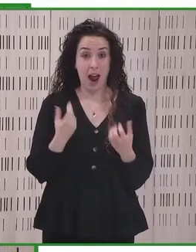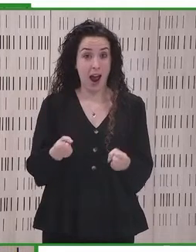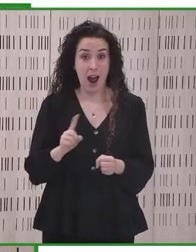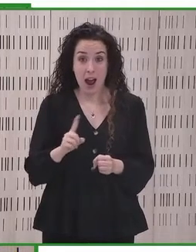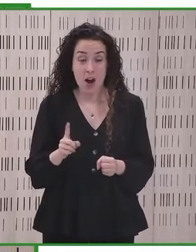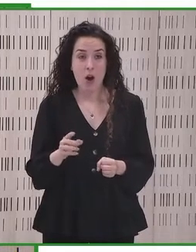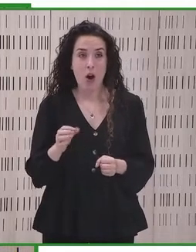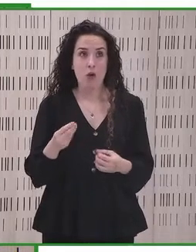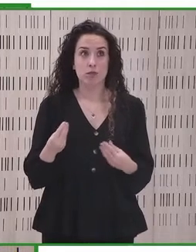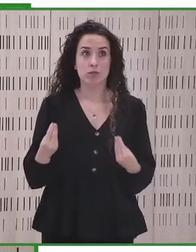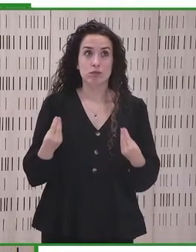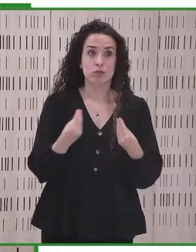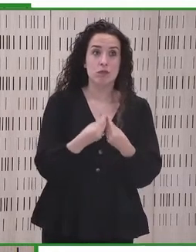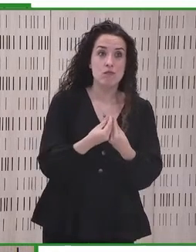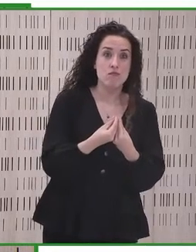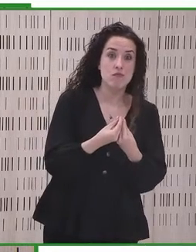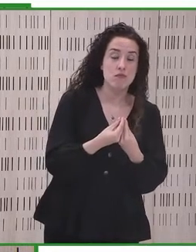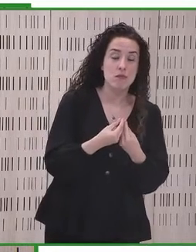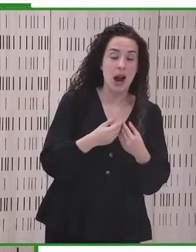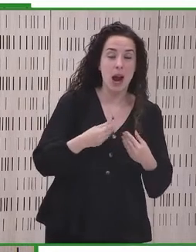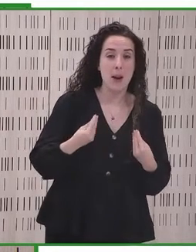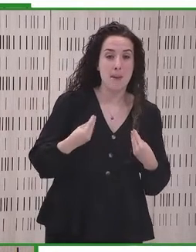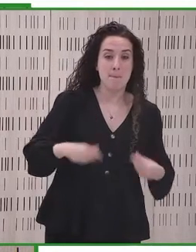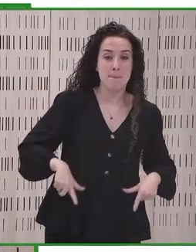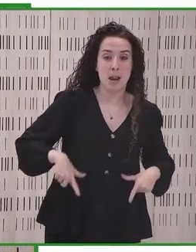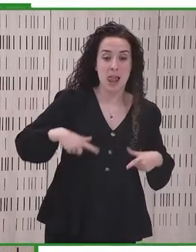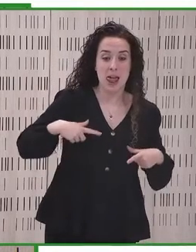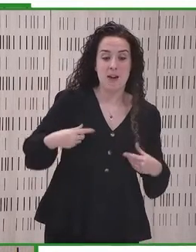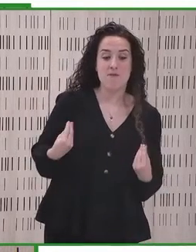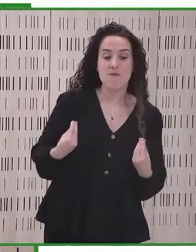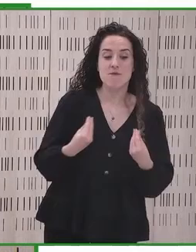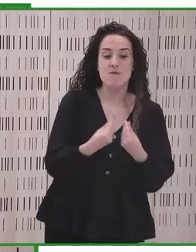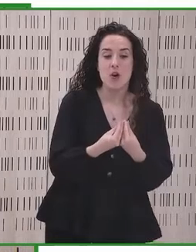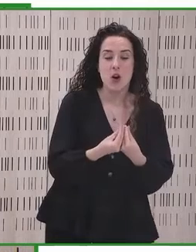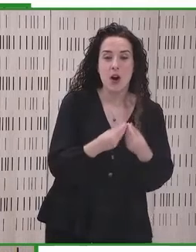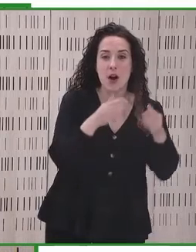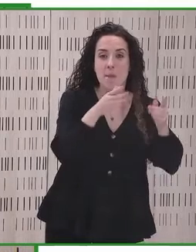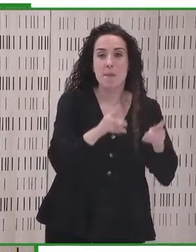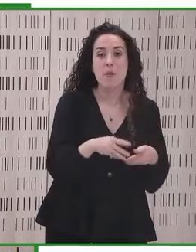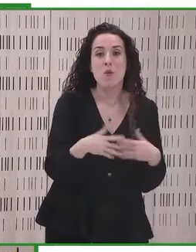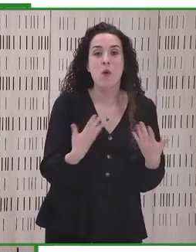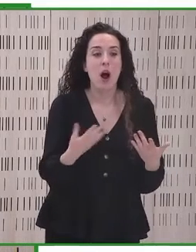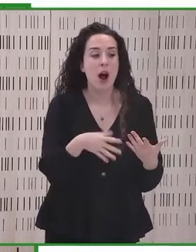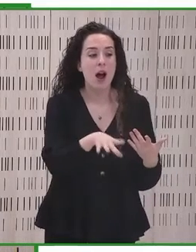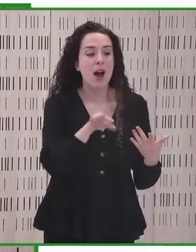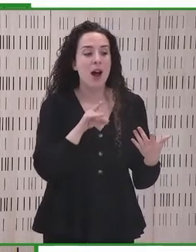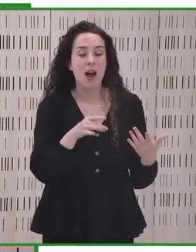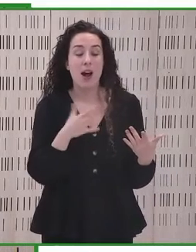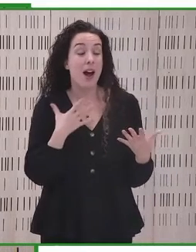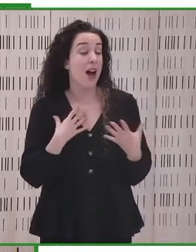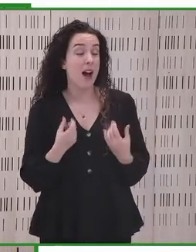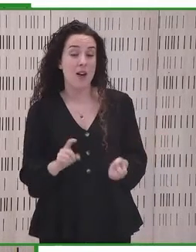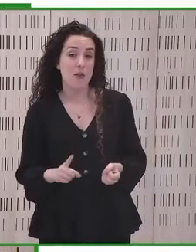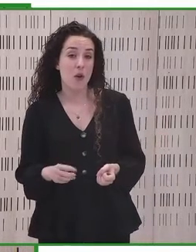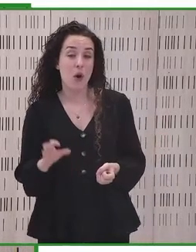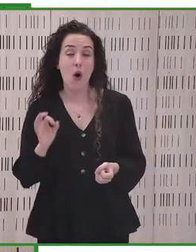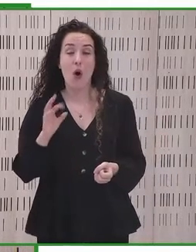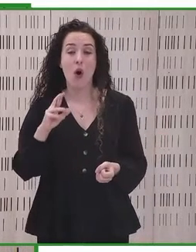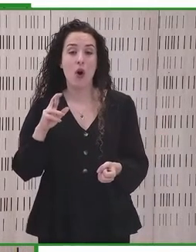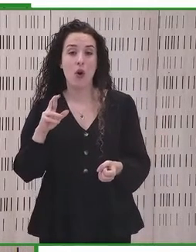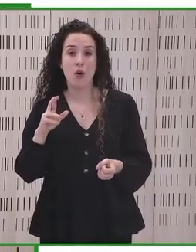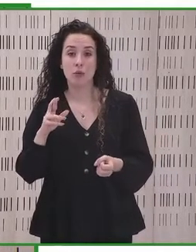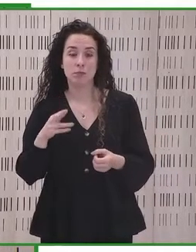y con quién queremos vivir, si no tenemos disponibles tampoco la